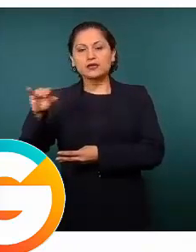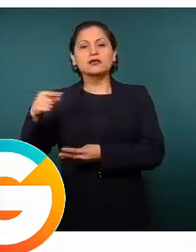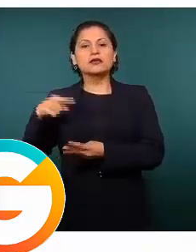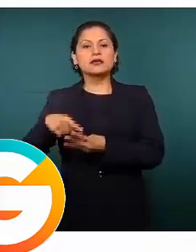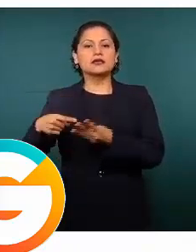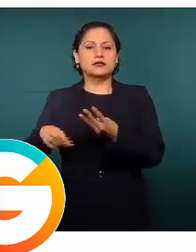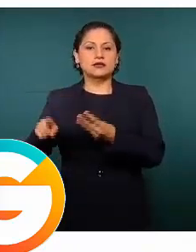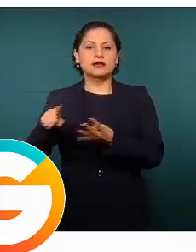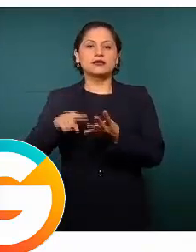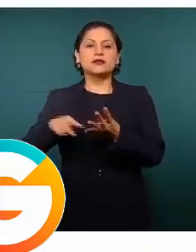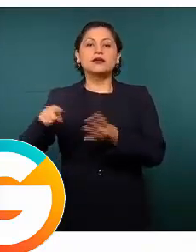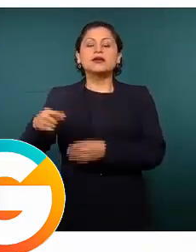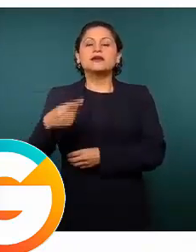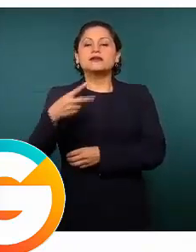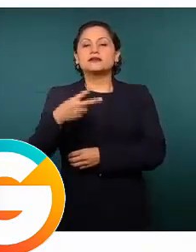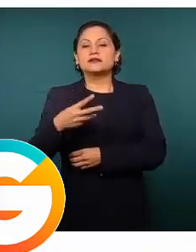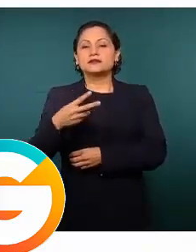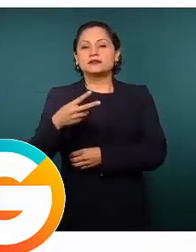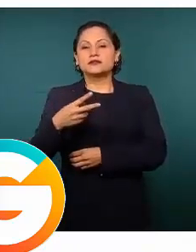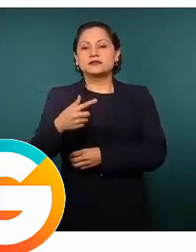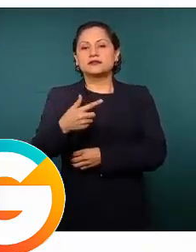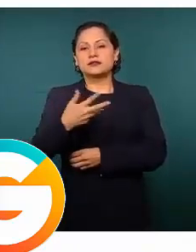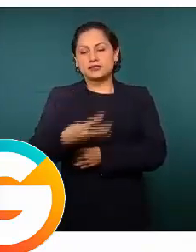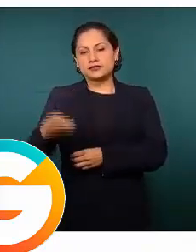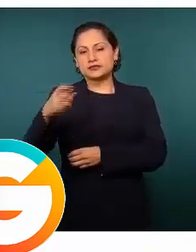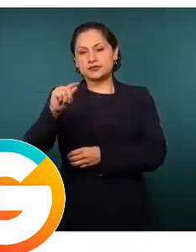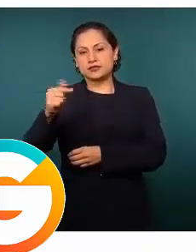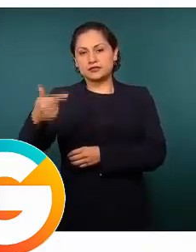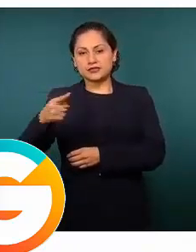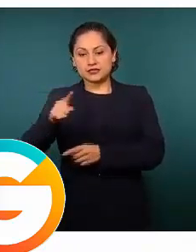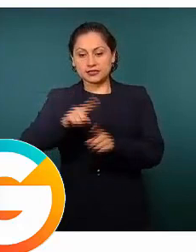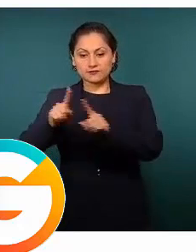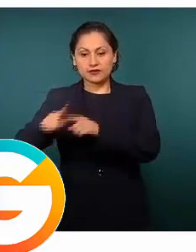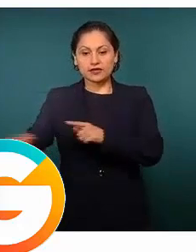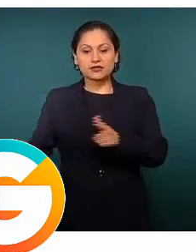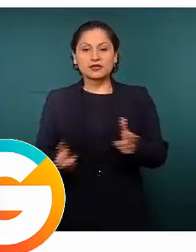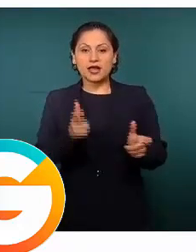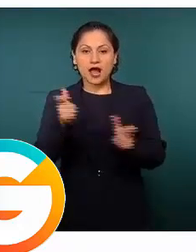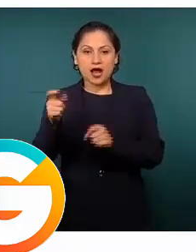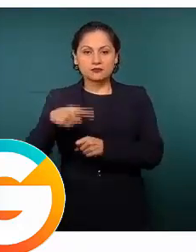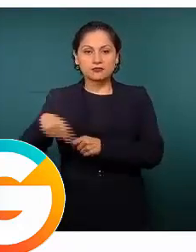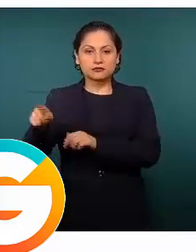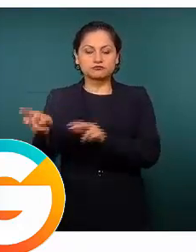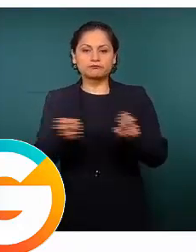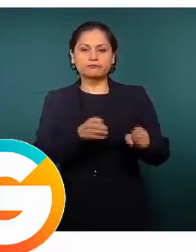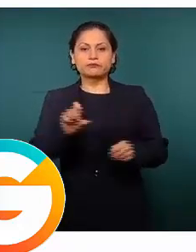337 armas entre largas y cortas, más de 11 mil cartuchos,